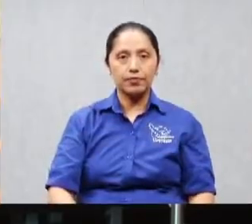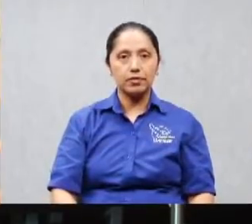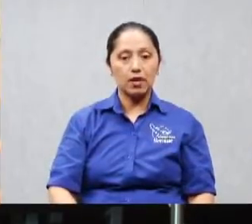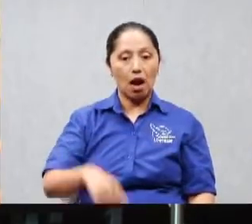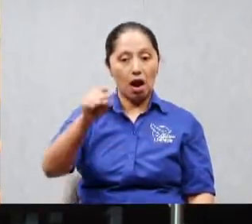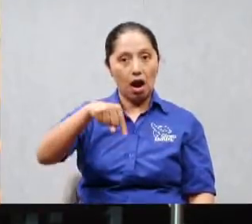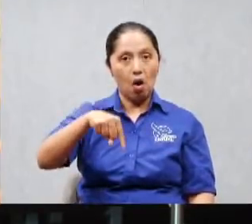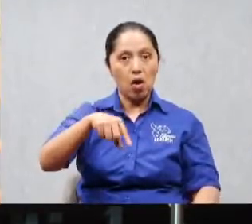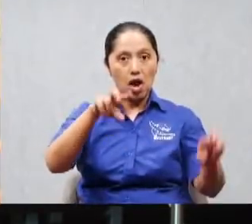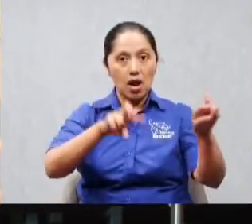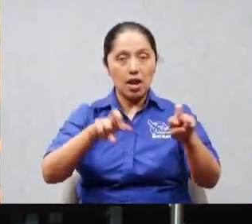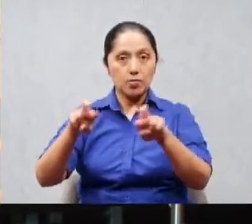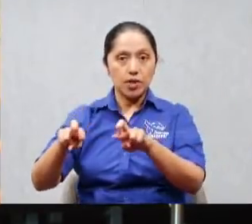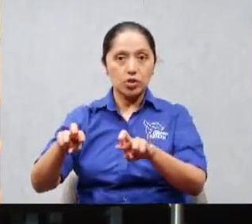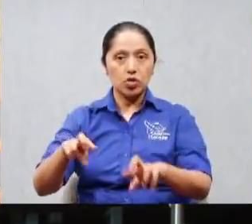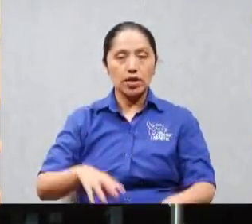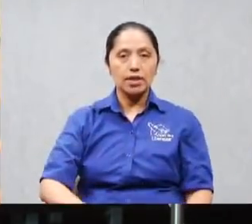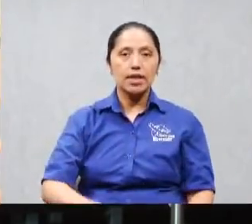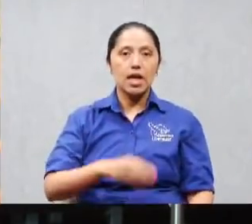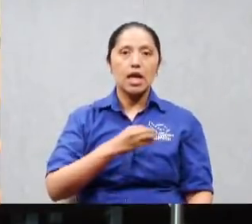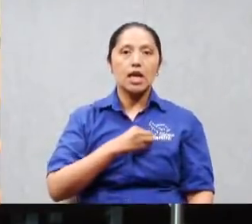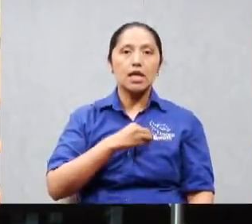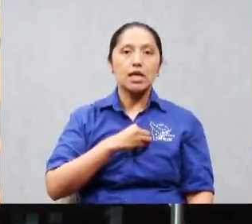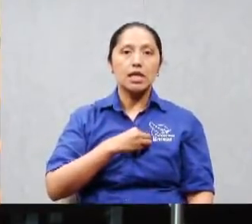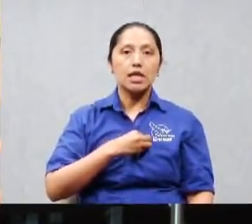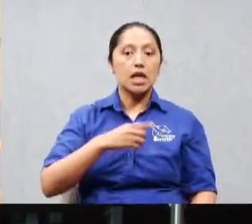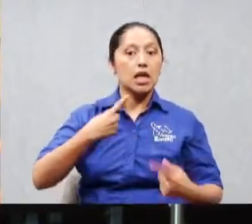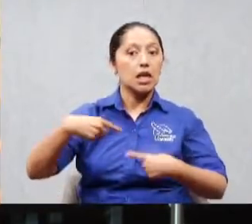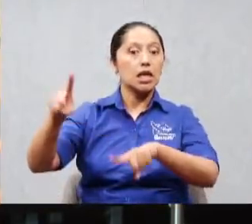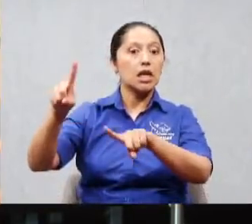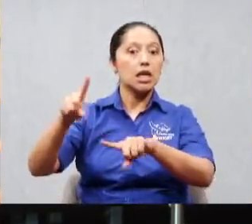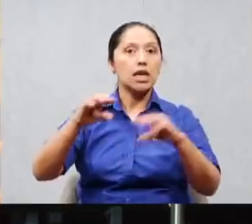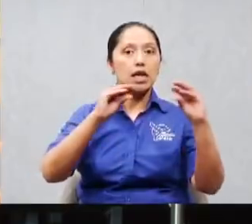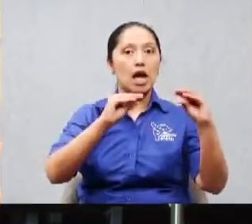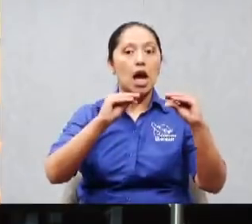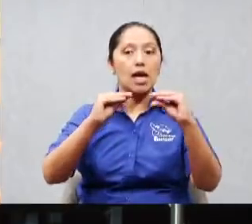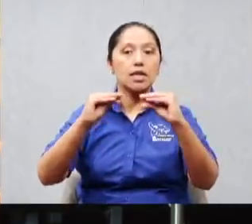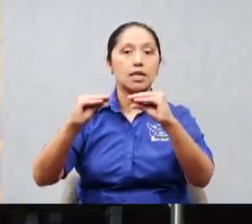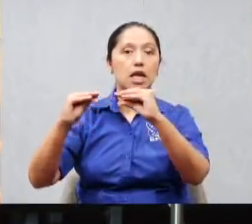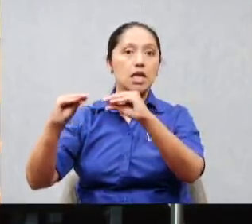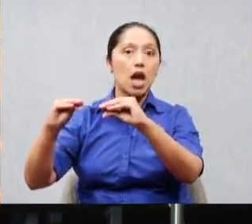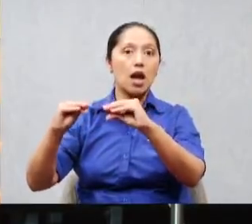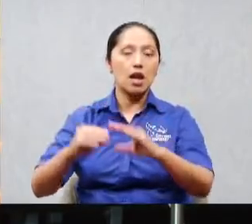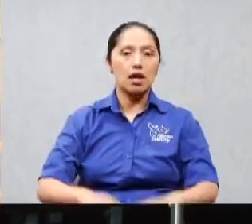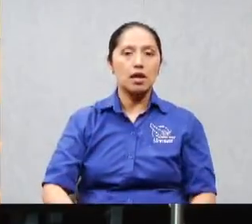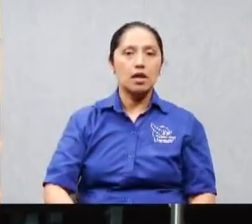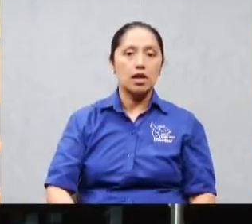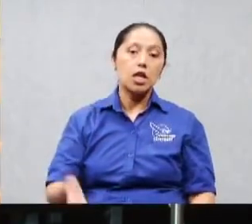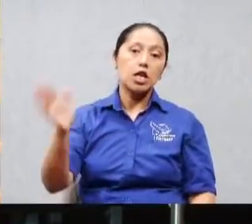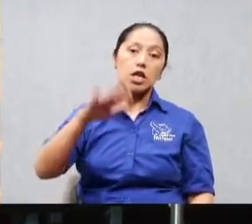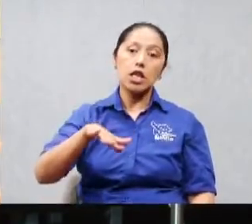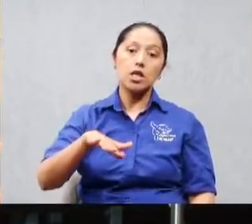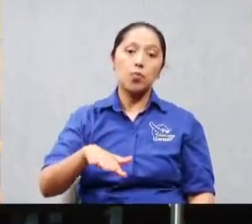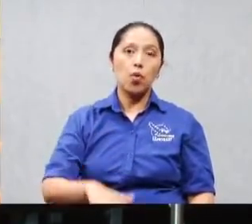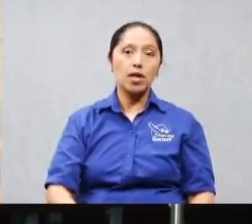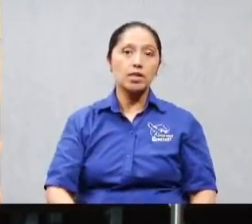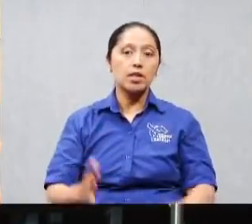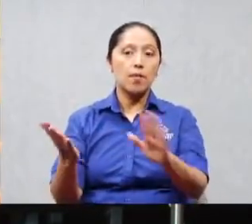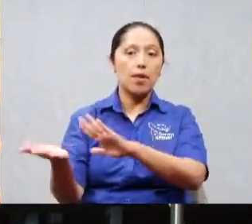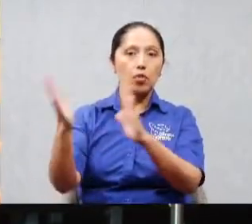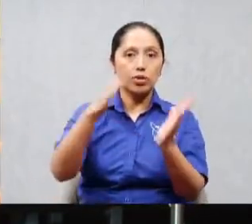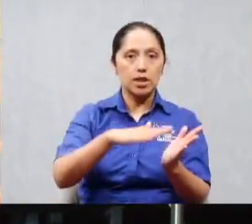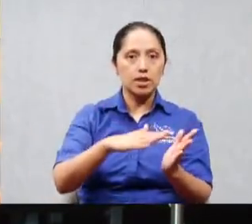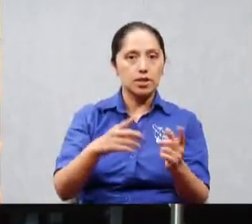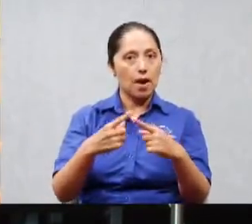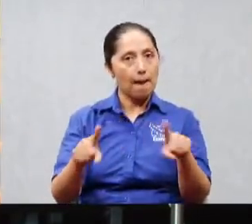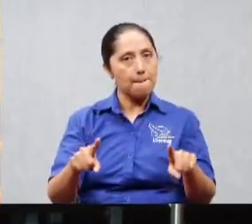quiere enseñar y después bautizar para ver si de verdad está comprometido no hombre si quieren bautizar de una vez de una vez